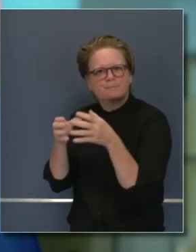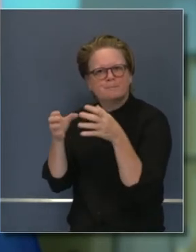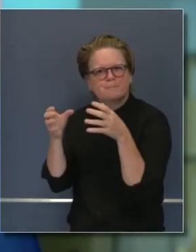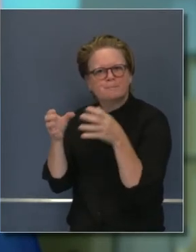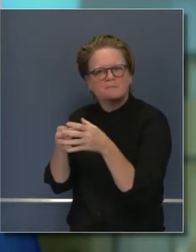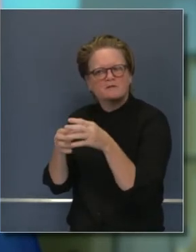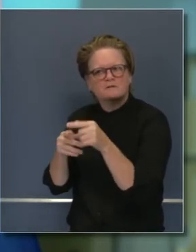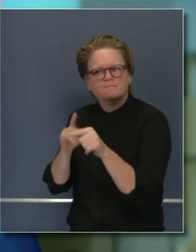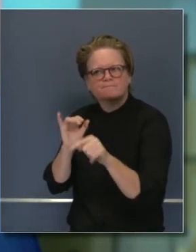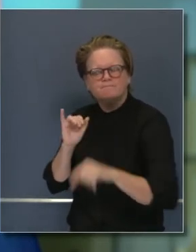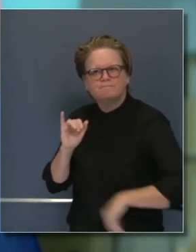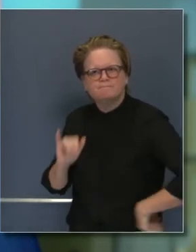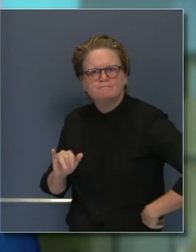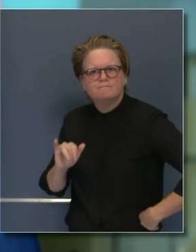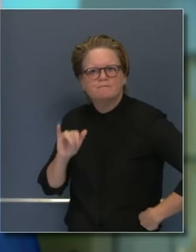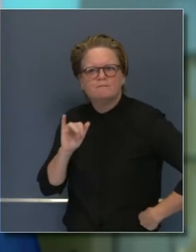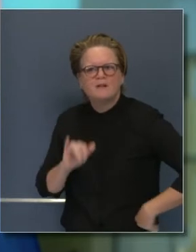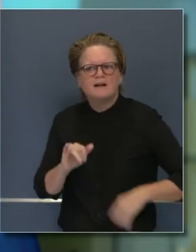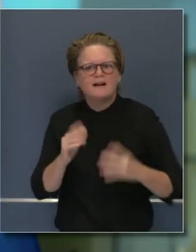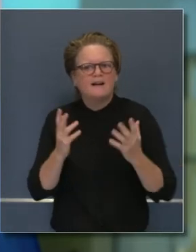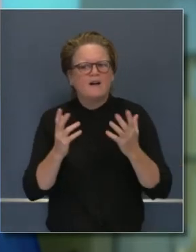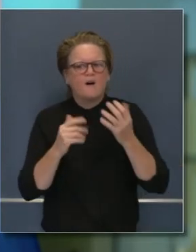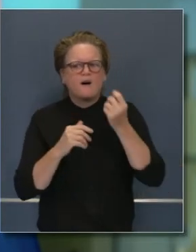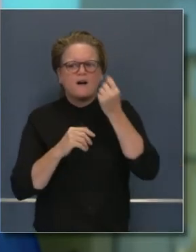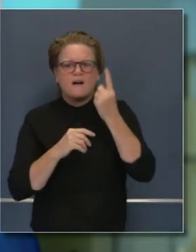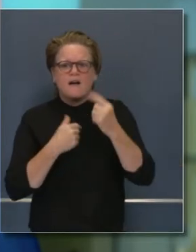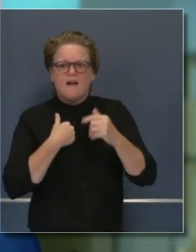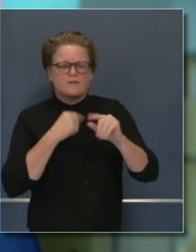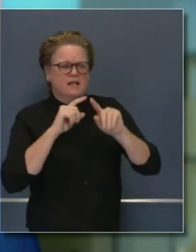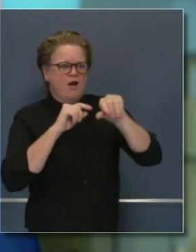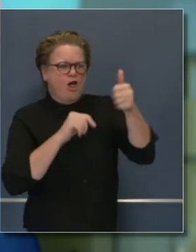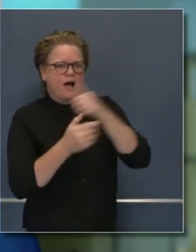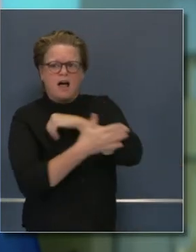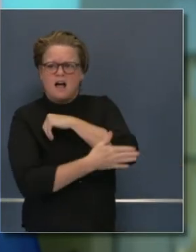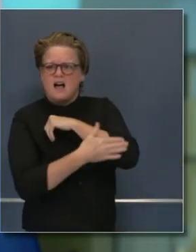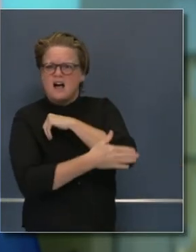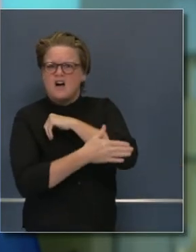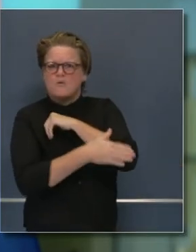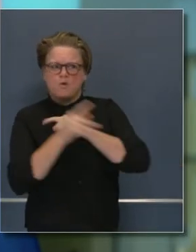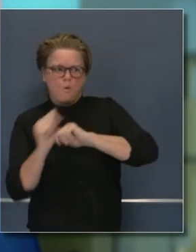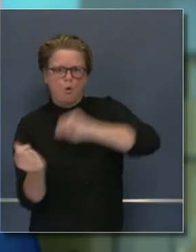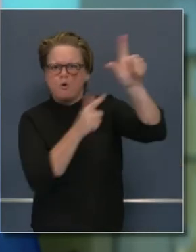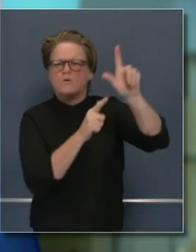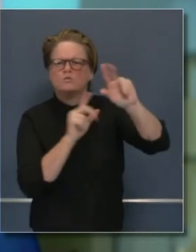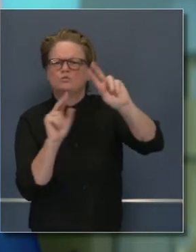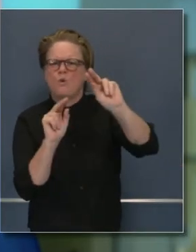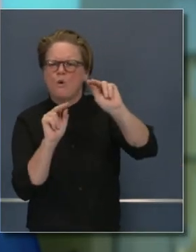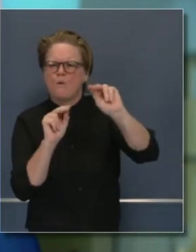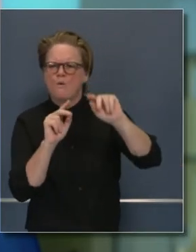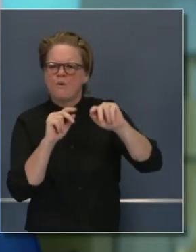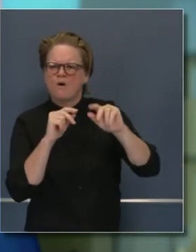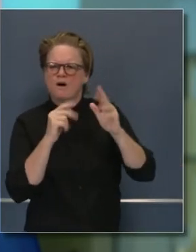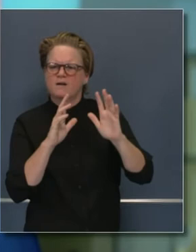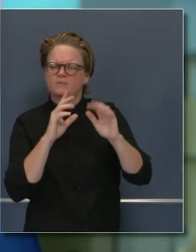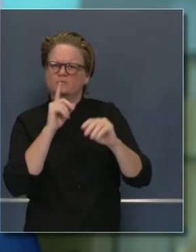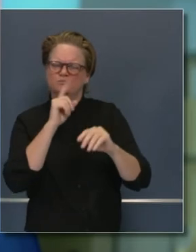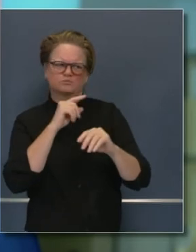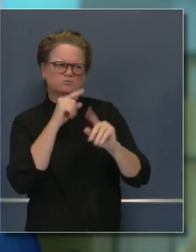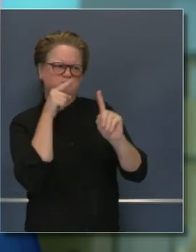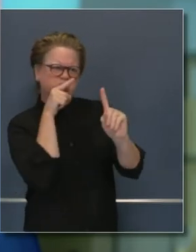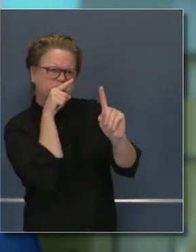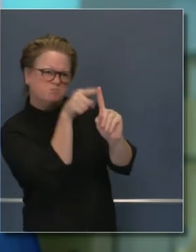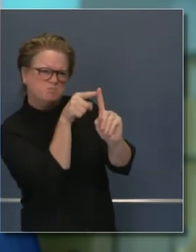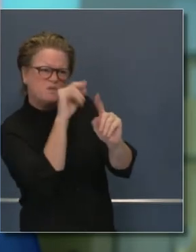Sabiendo dicho esto, sabemos también de algunos de otros condados, cuestiones en distintos condados que en algunos de los sectores comerciales